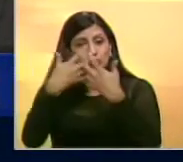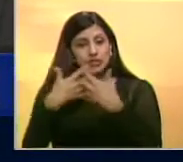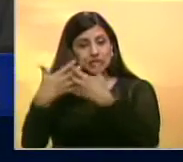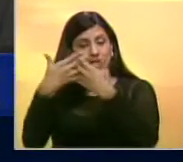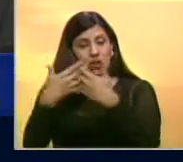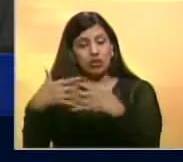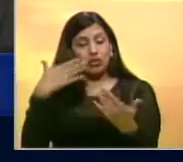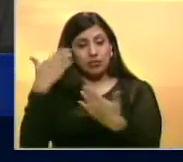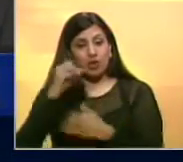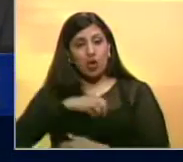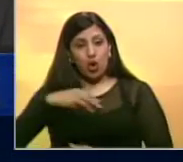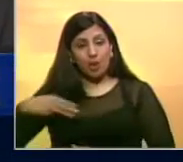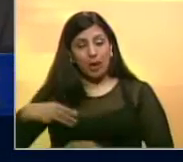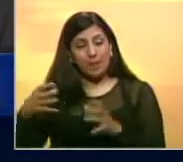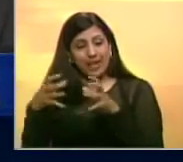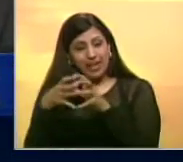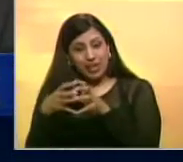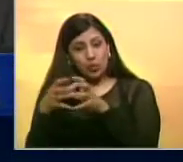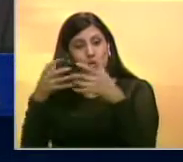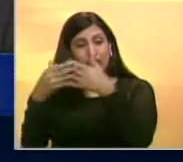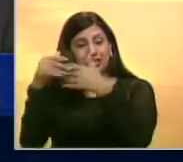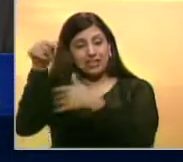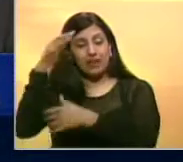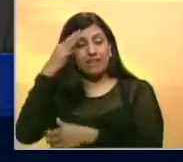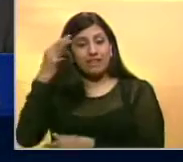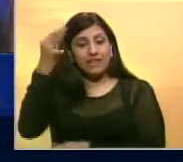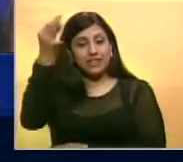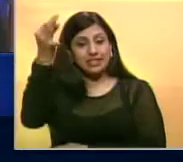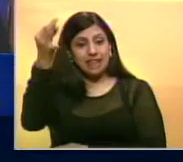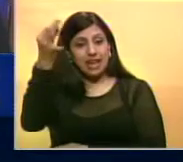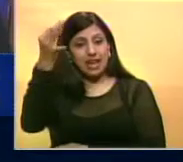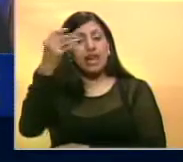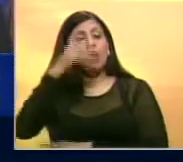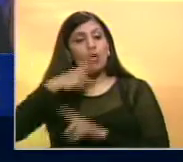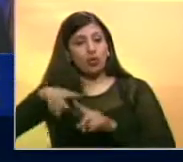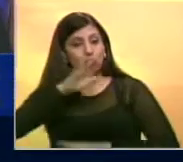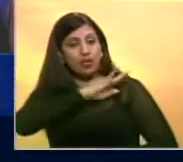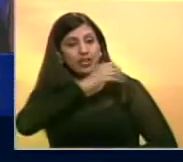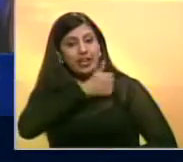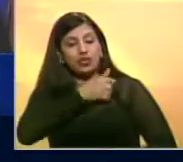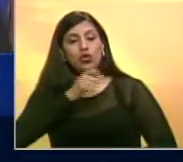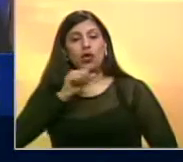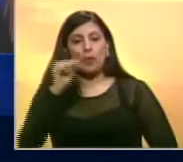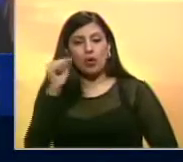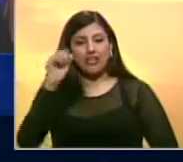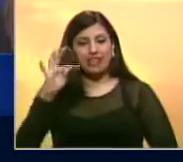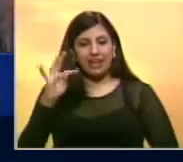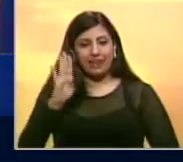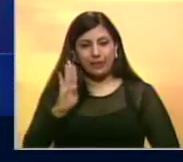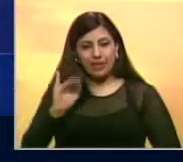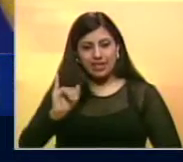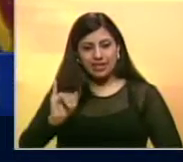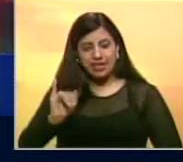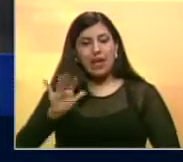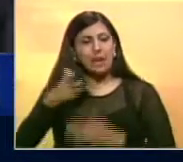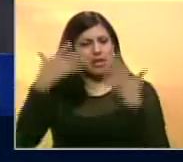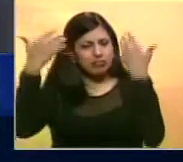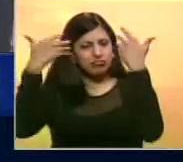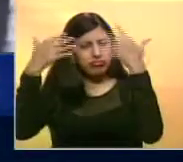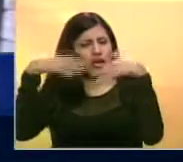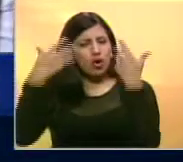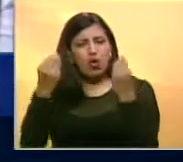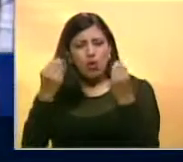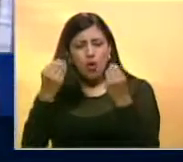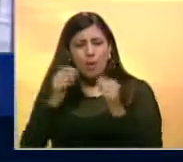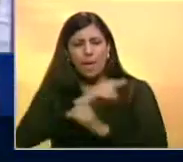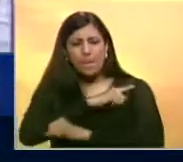El mandatario se reunió en la Casa Blanca con la Fiscal General Loretta Lynch y el director del FBI James Corney para recibir recomendaciones sobre